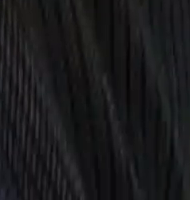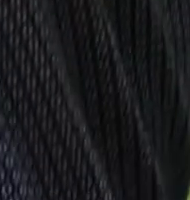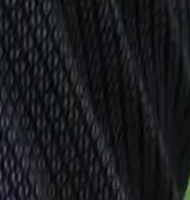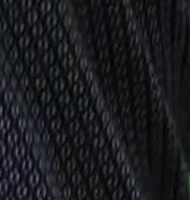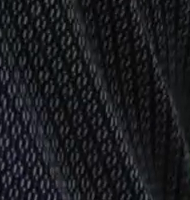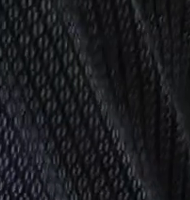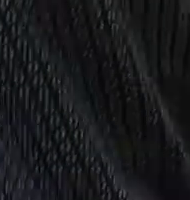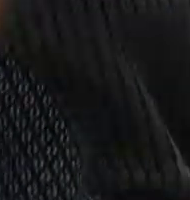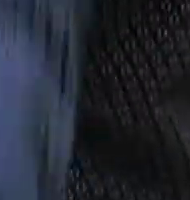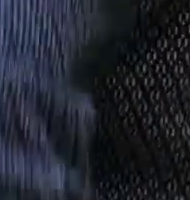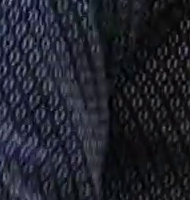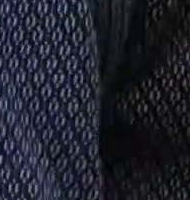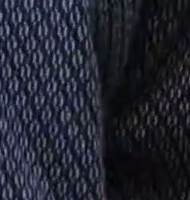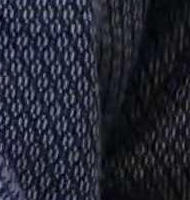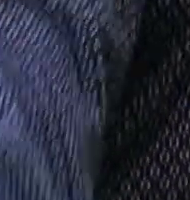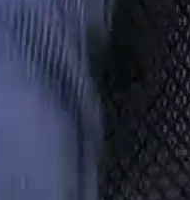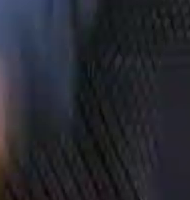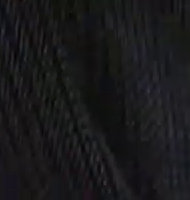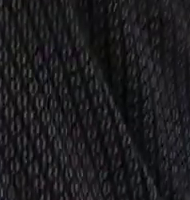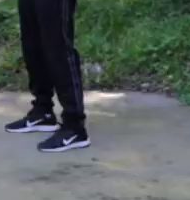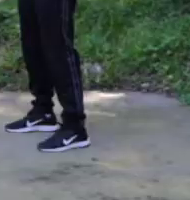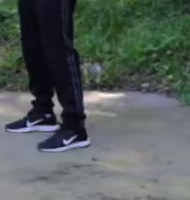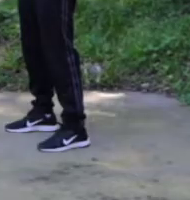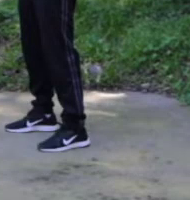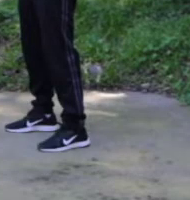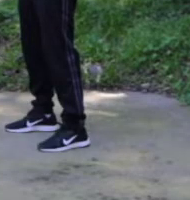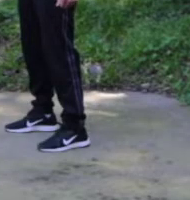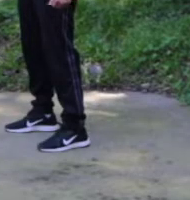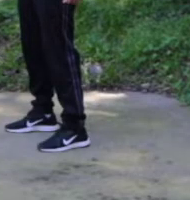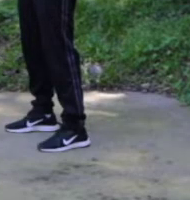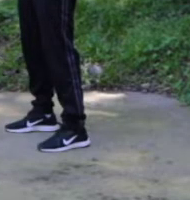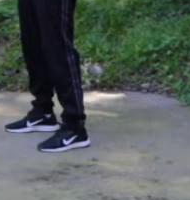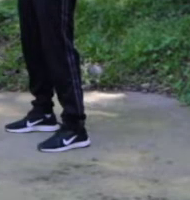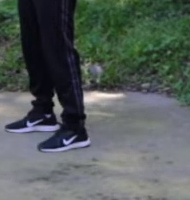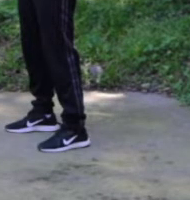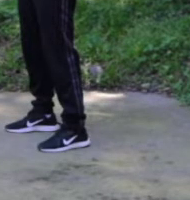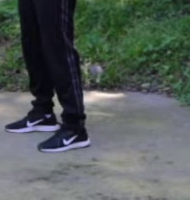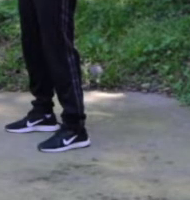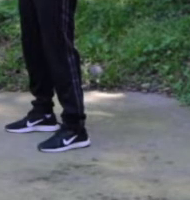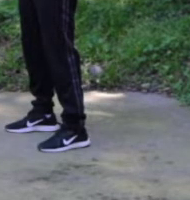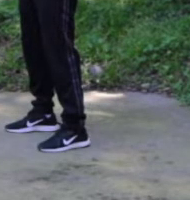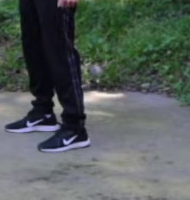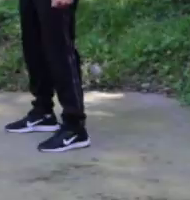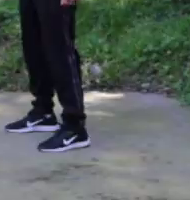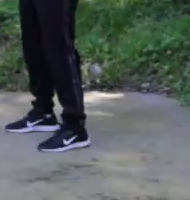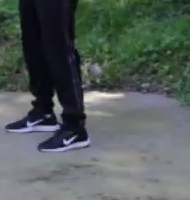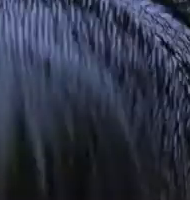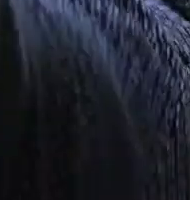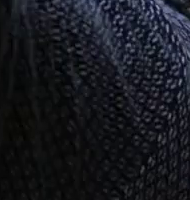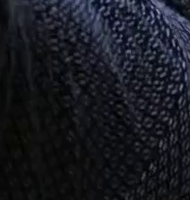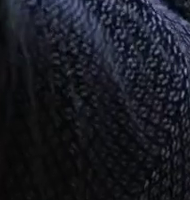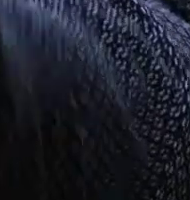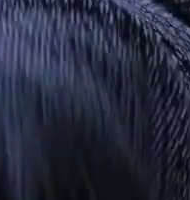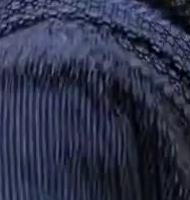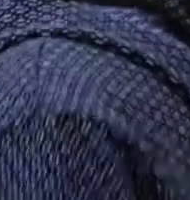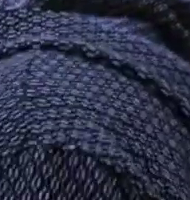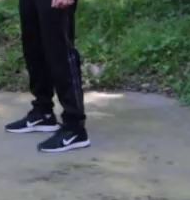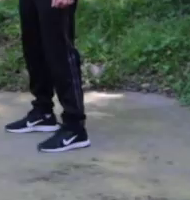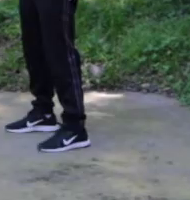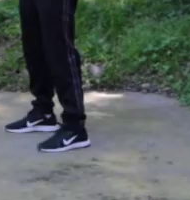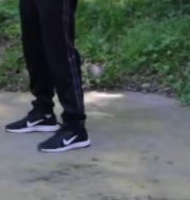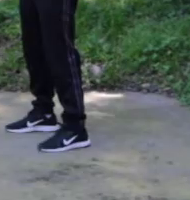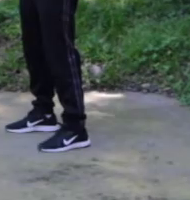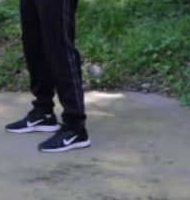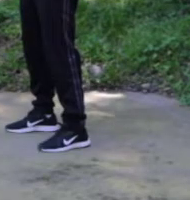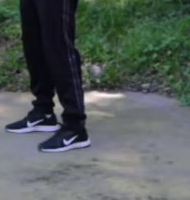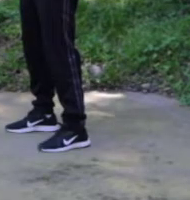brazos lateralmente hasta exactamente a la altura de los hombros. Bien, Jair.